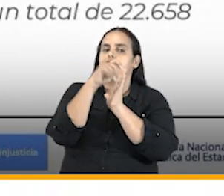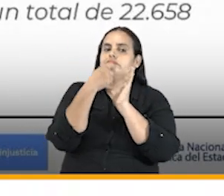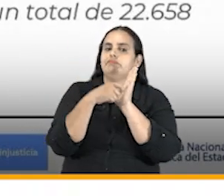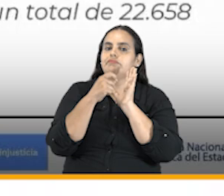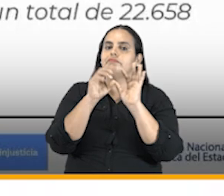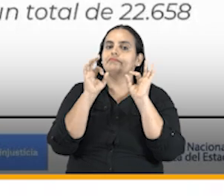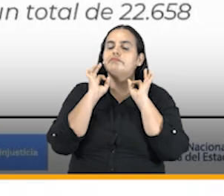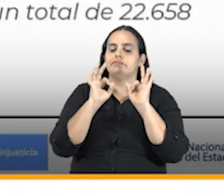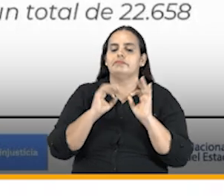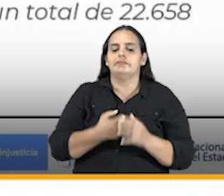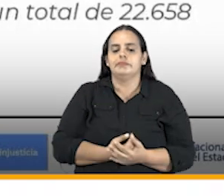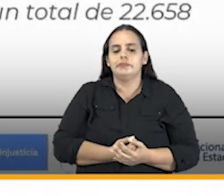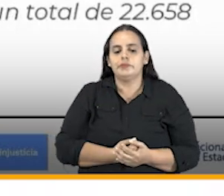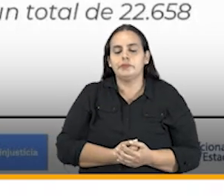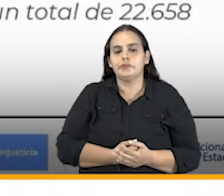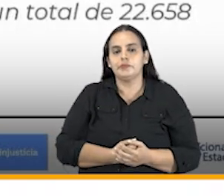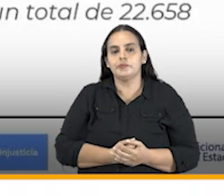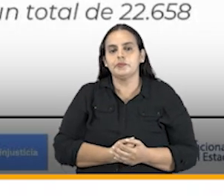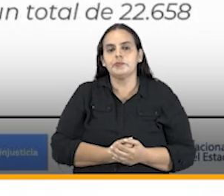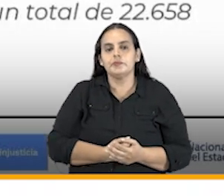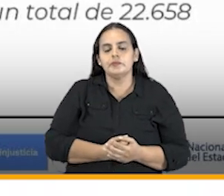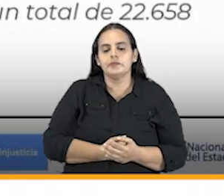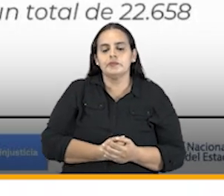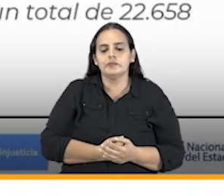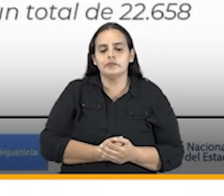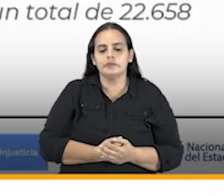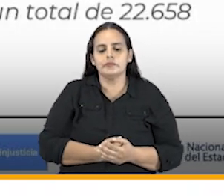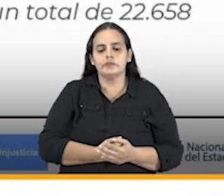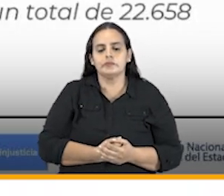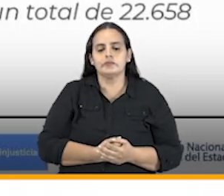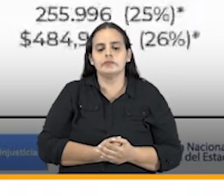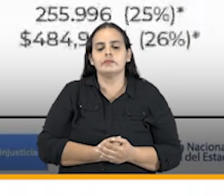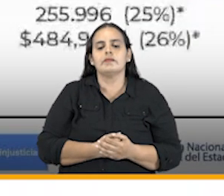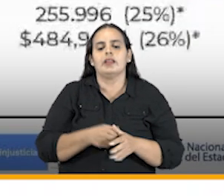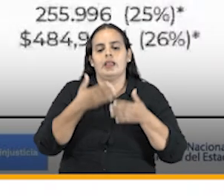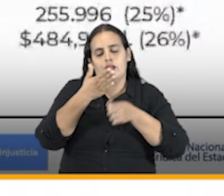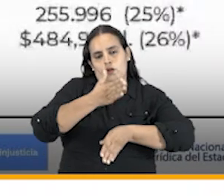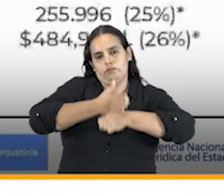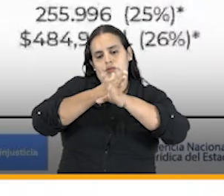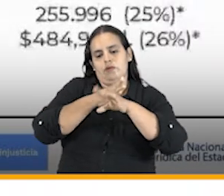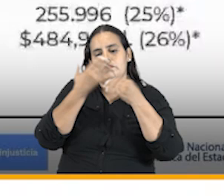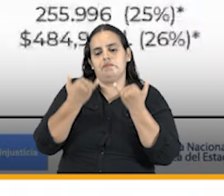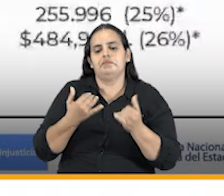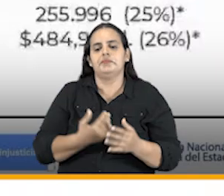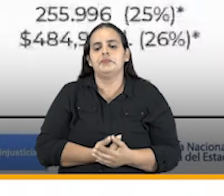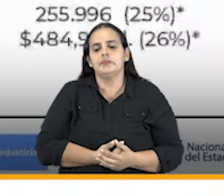mil de estos procesos en cuarto lugar seguimos porfa